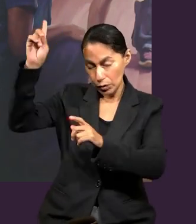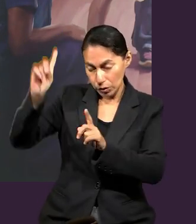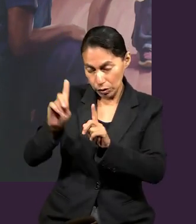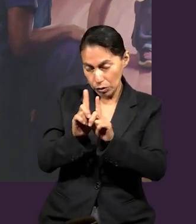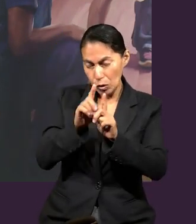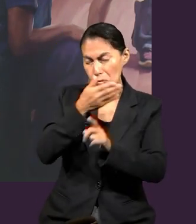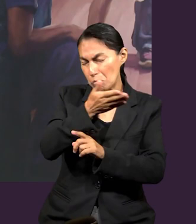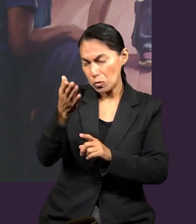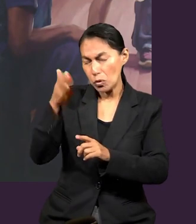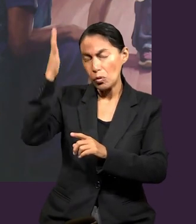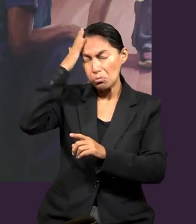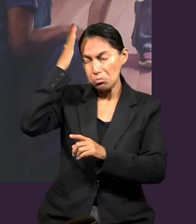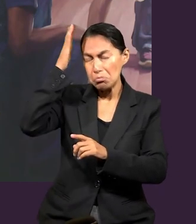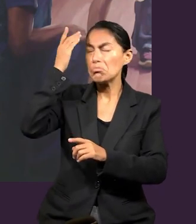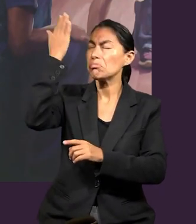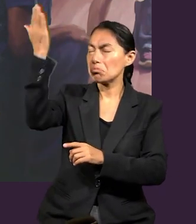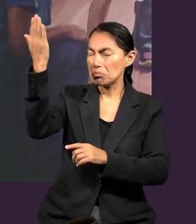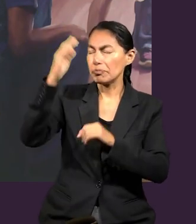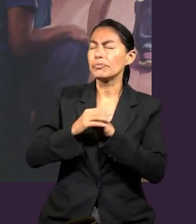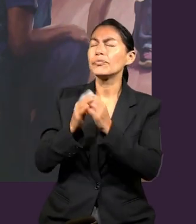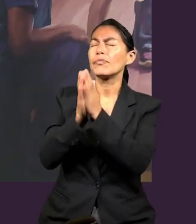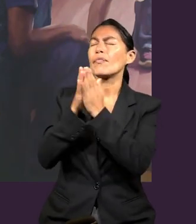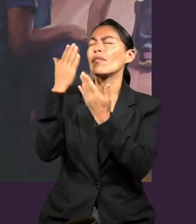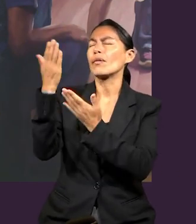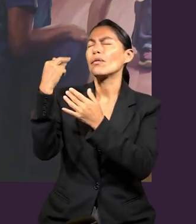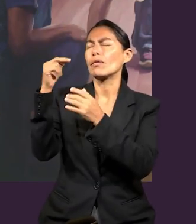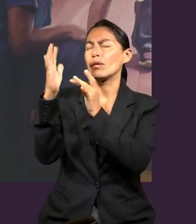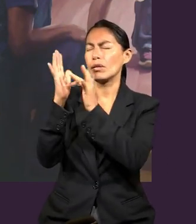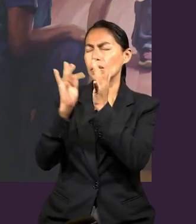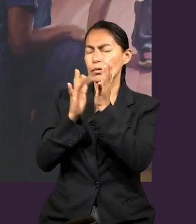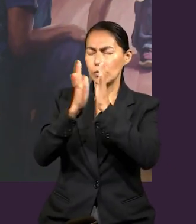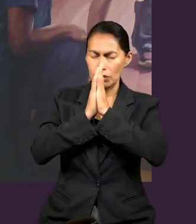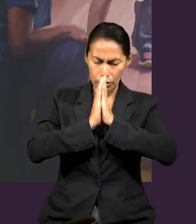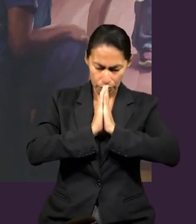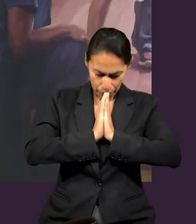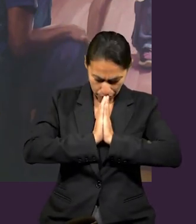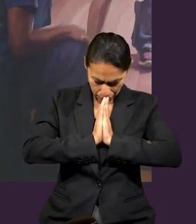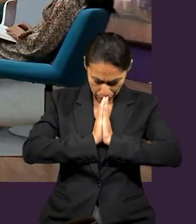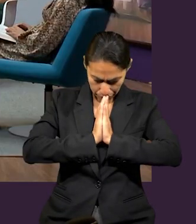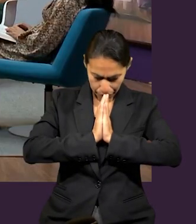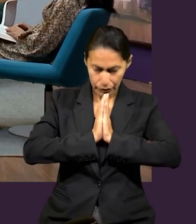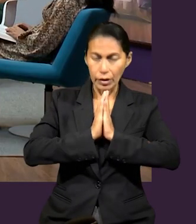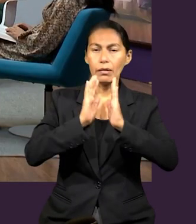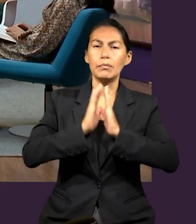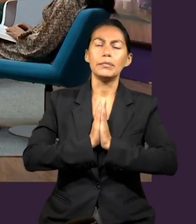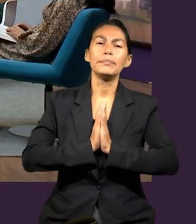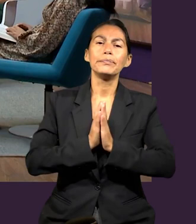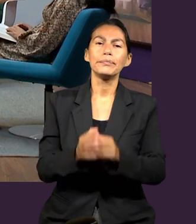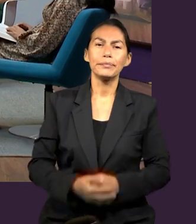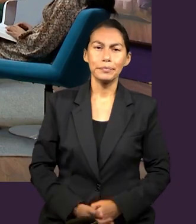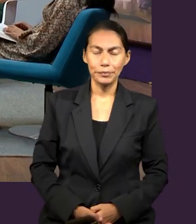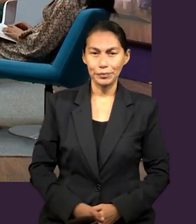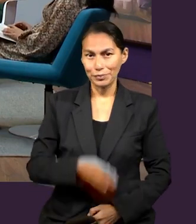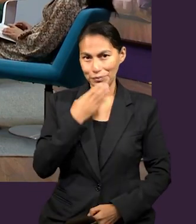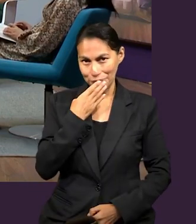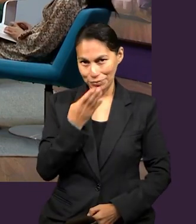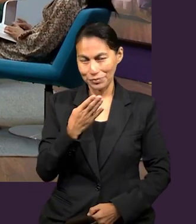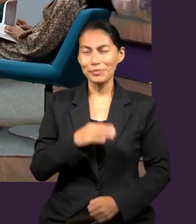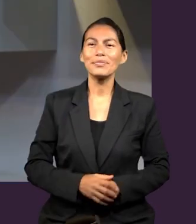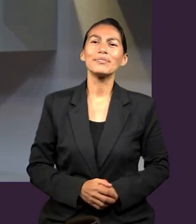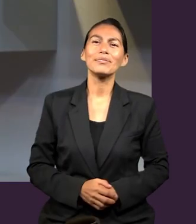nosotros y que tú dirijas este programa. En el nombre de tu Hijo Jesús lo pedimos. Amén. Amén. Bueno,